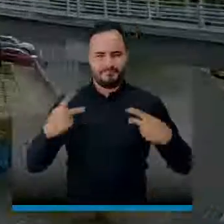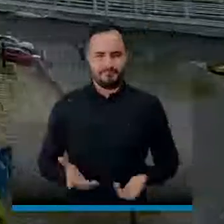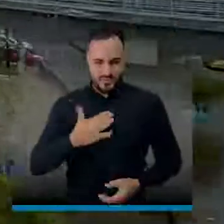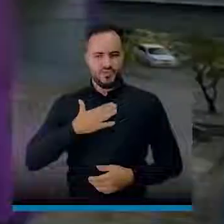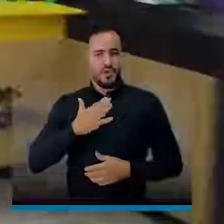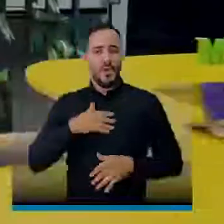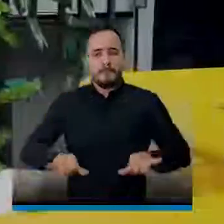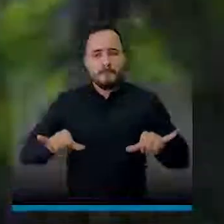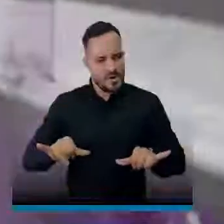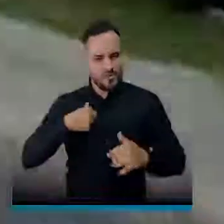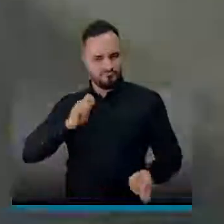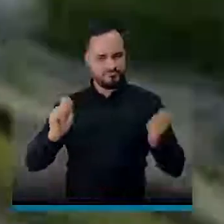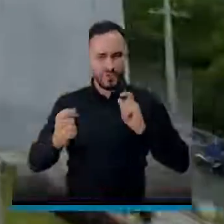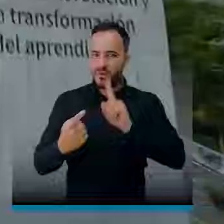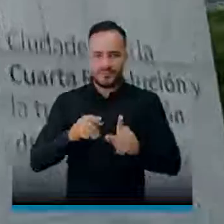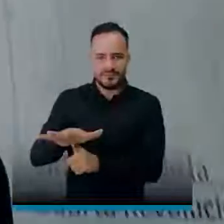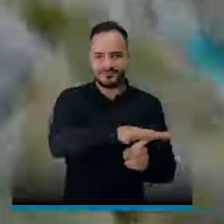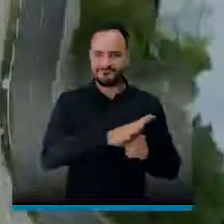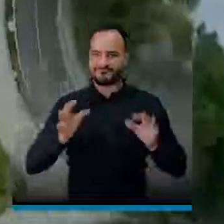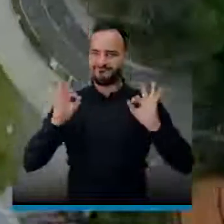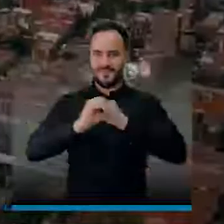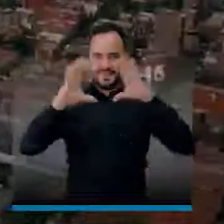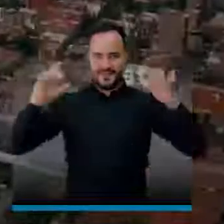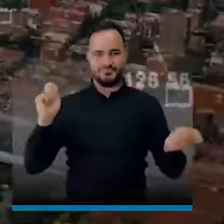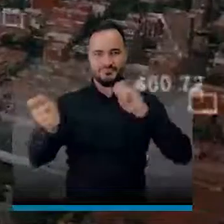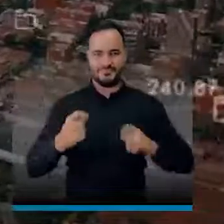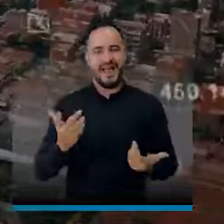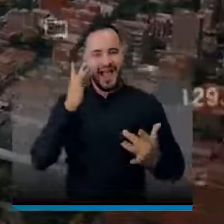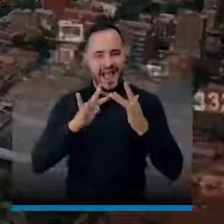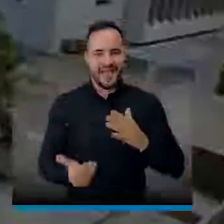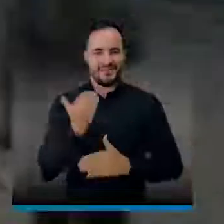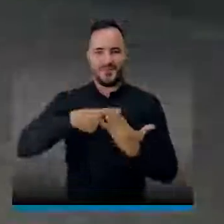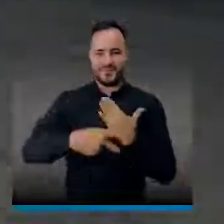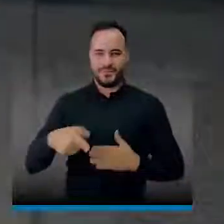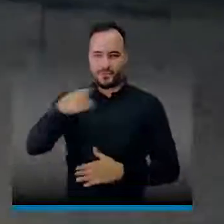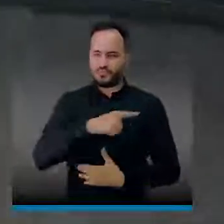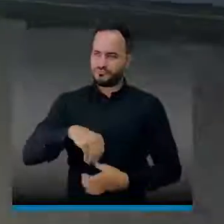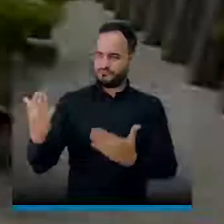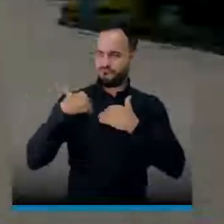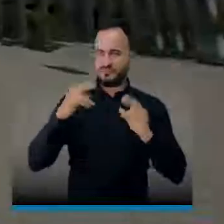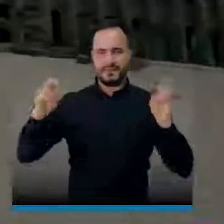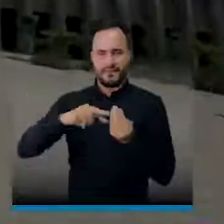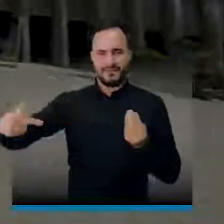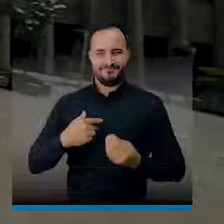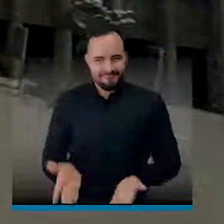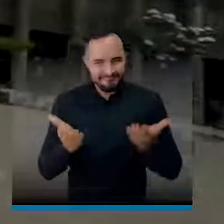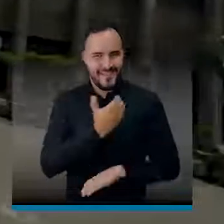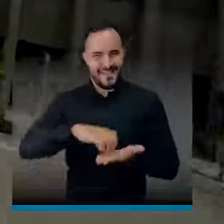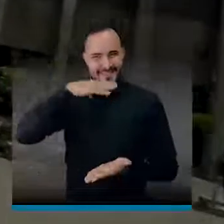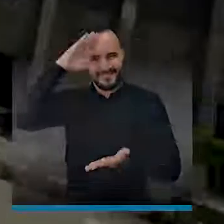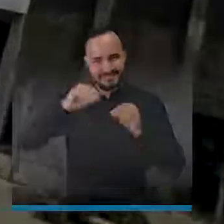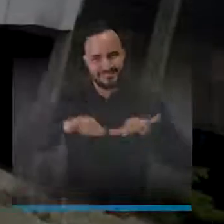Soy transformación, oportunidades y futuro. Soy ApropiaTIC, la estrategia de uso y apropiación de la